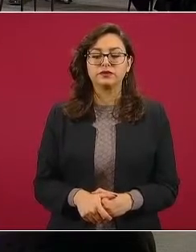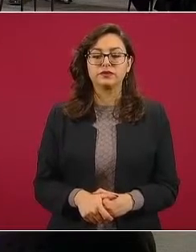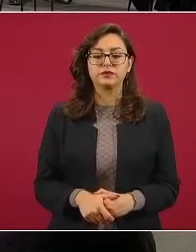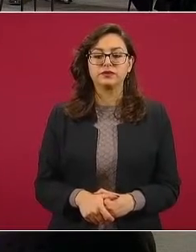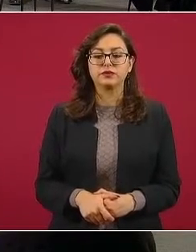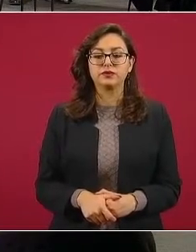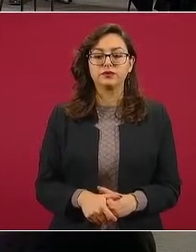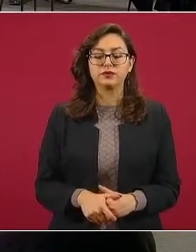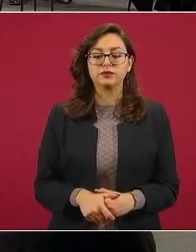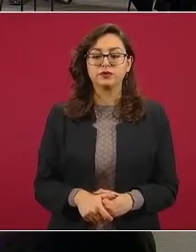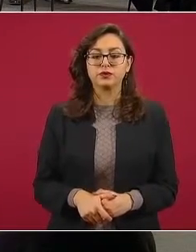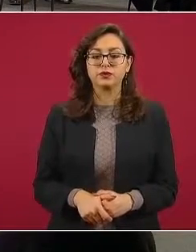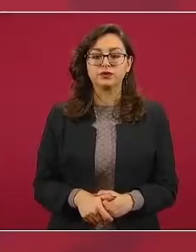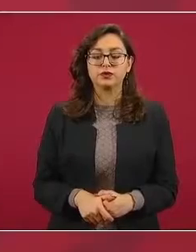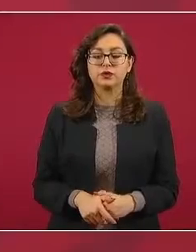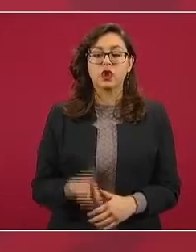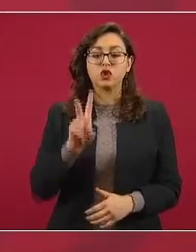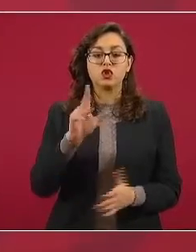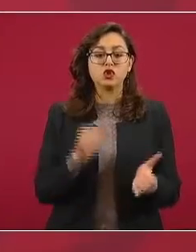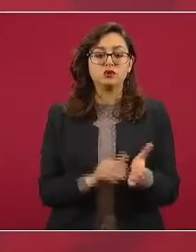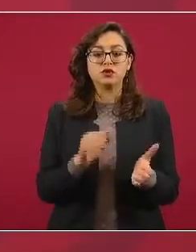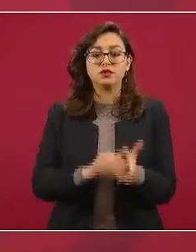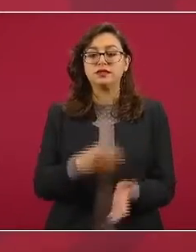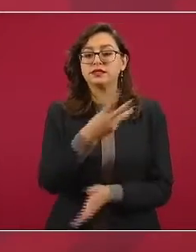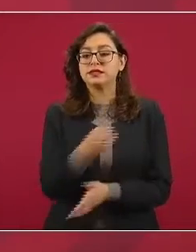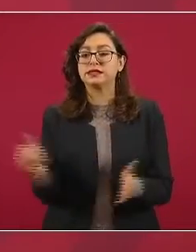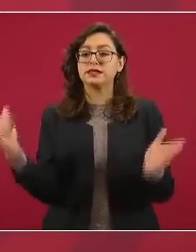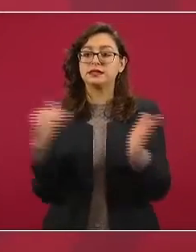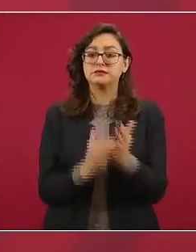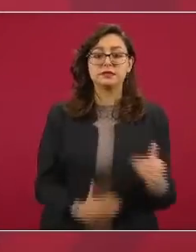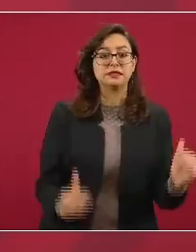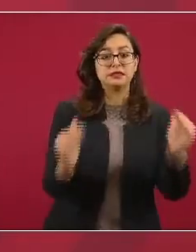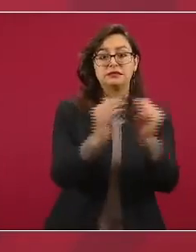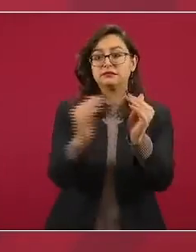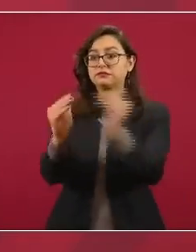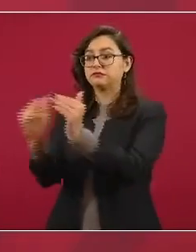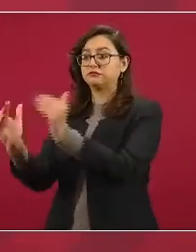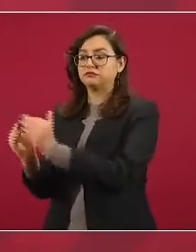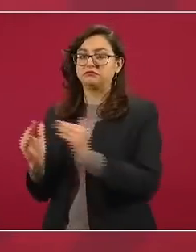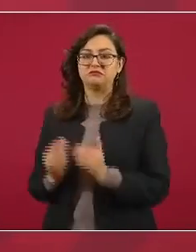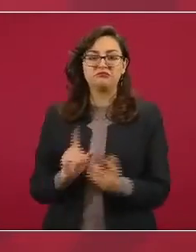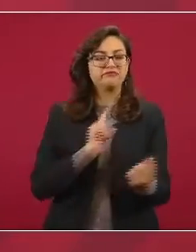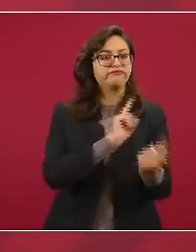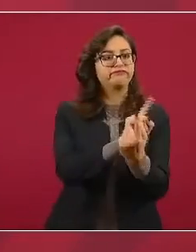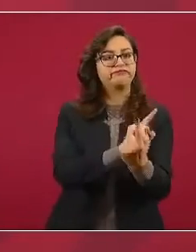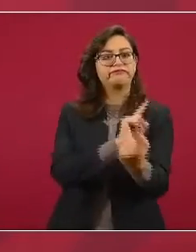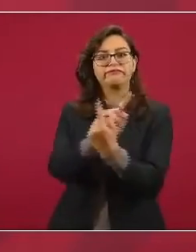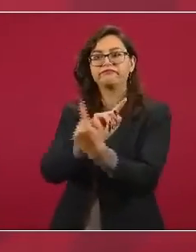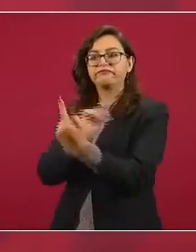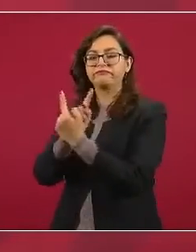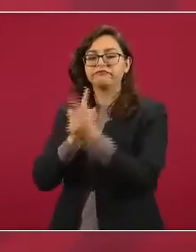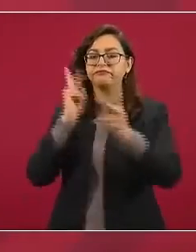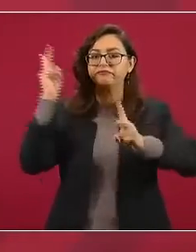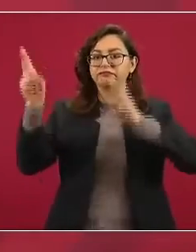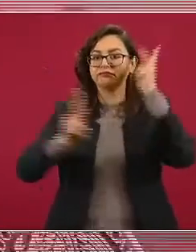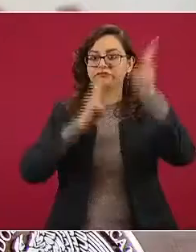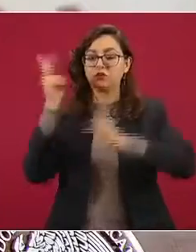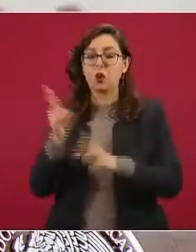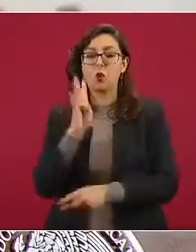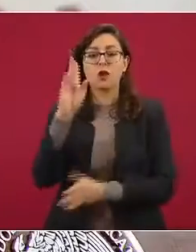millones trescientos mil casas con atención de más de cuatro millones de personas.